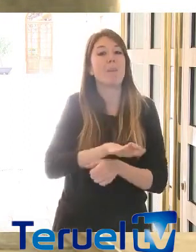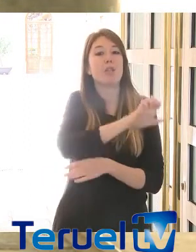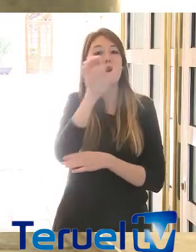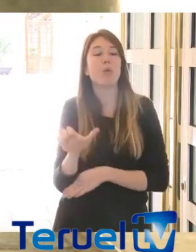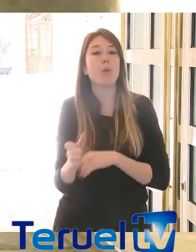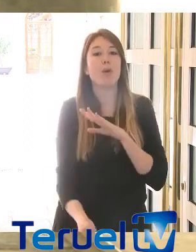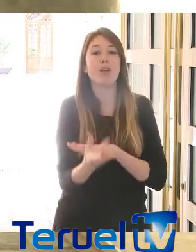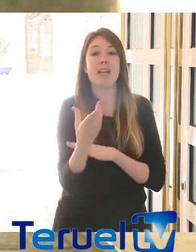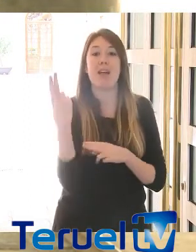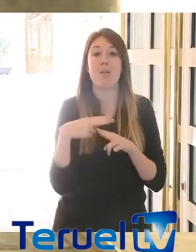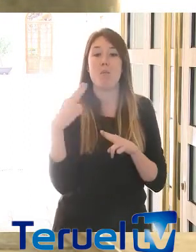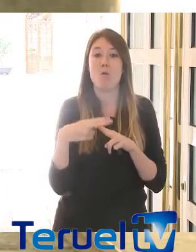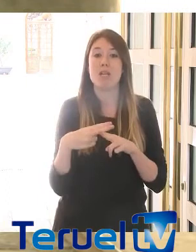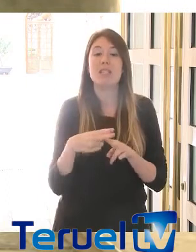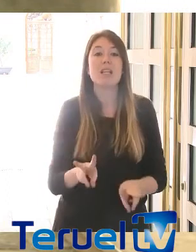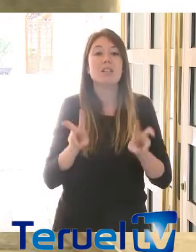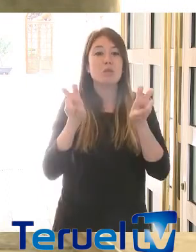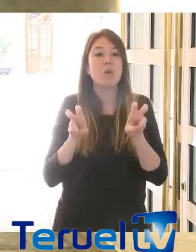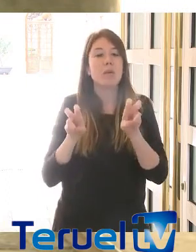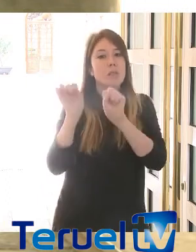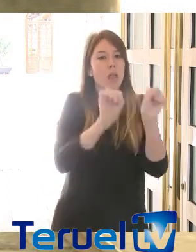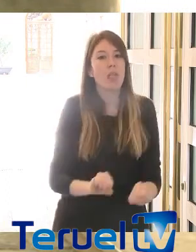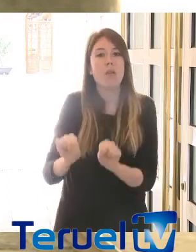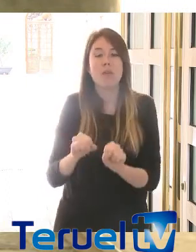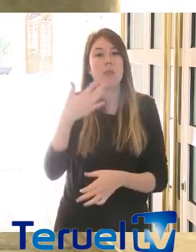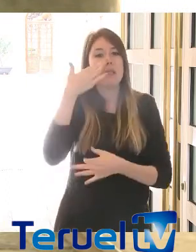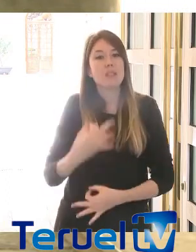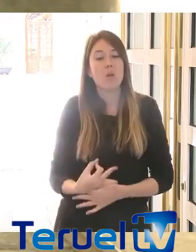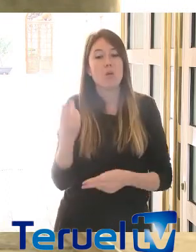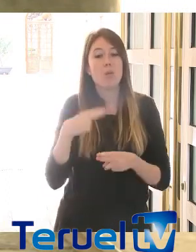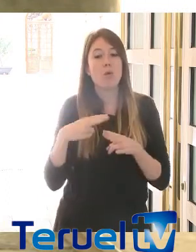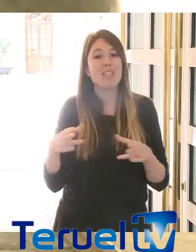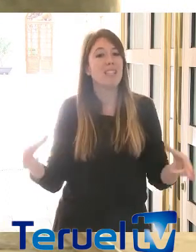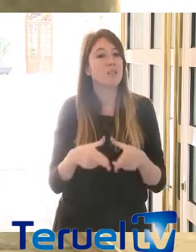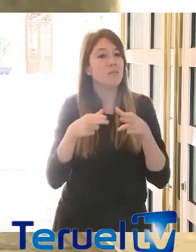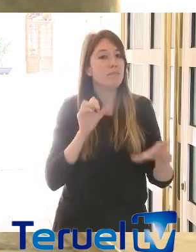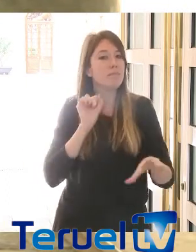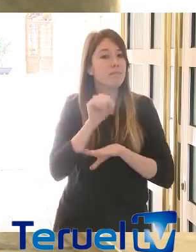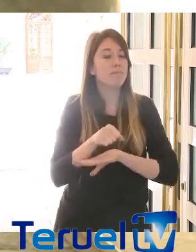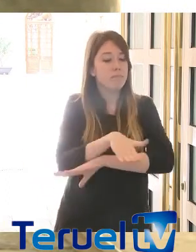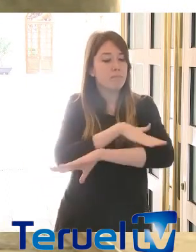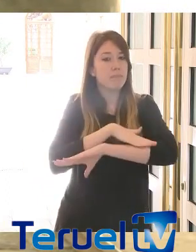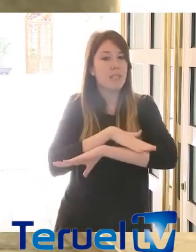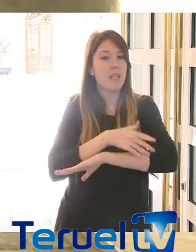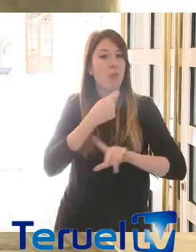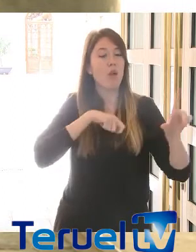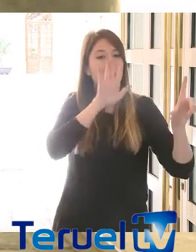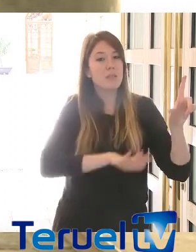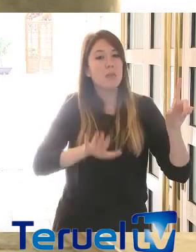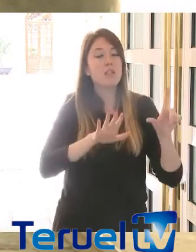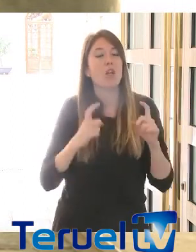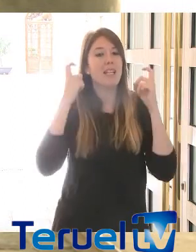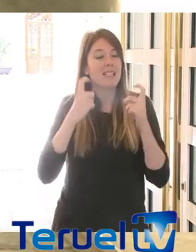austeridad eso es algo que ha defendido Izquierda Mí y que va a seguir defendiéndolo superar las políticas de austeridad también en el conjunto del Estado español y